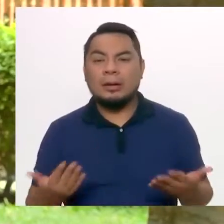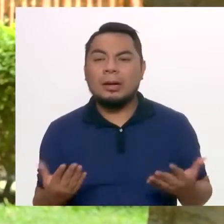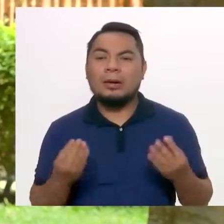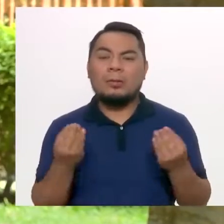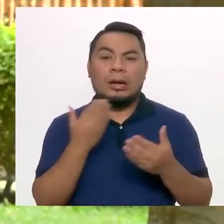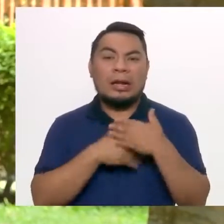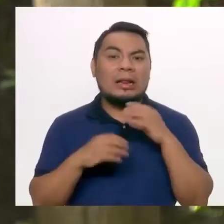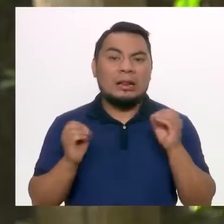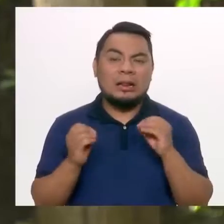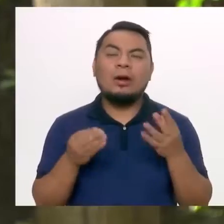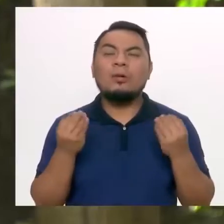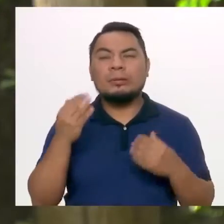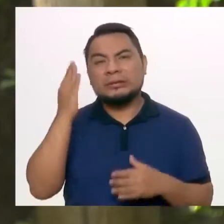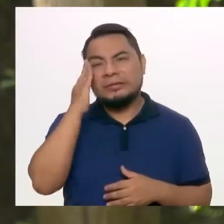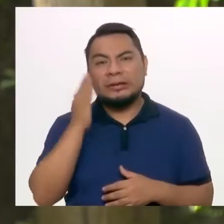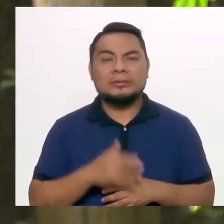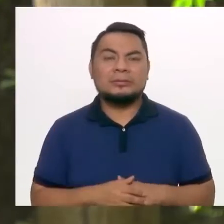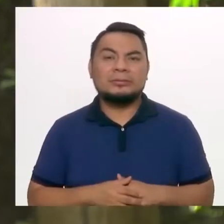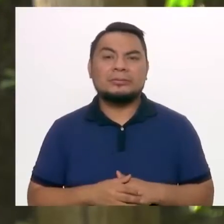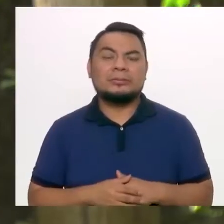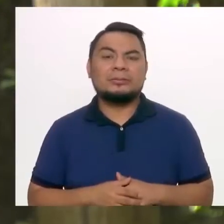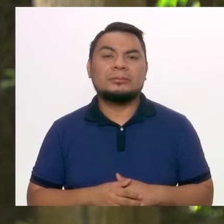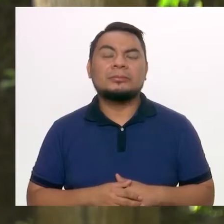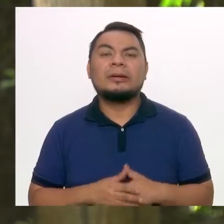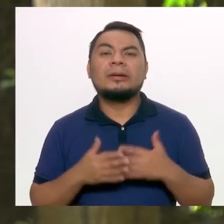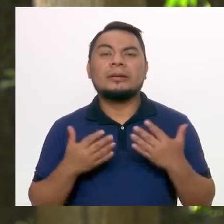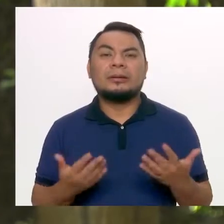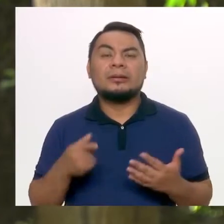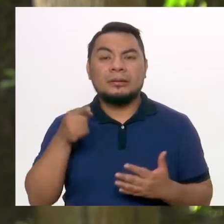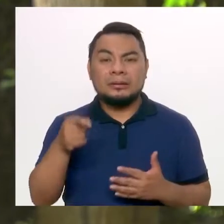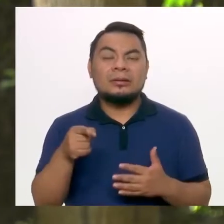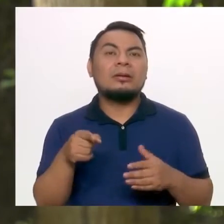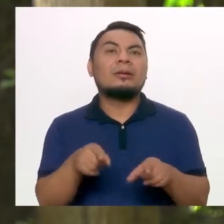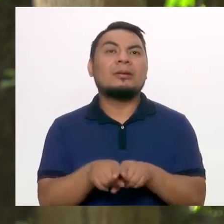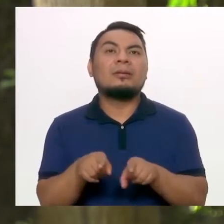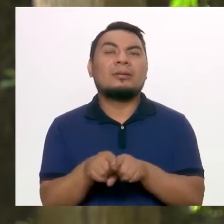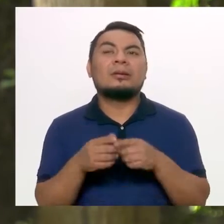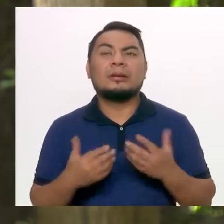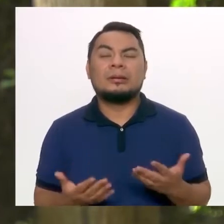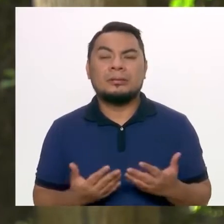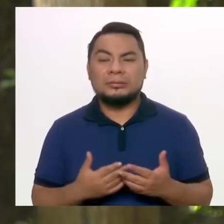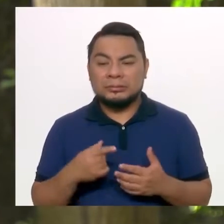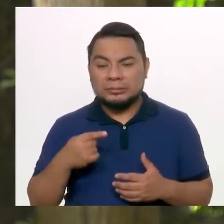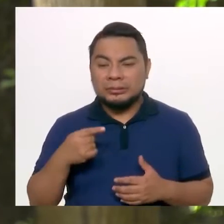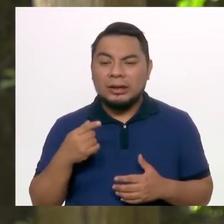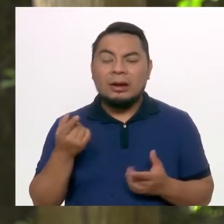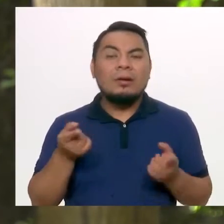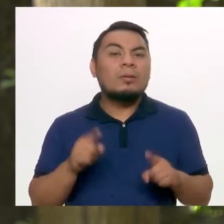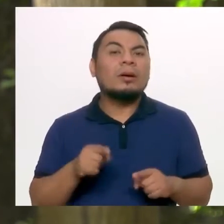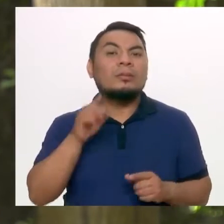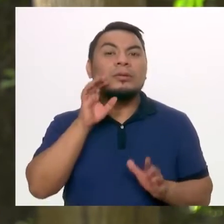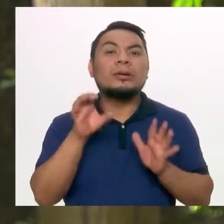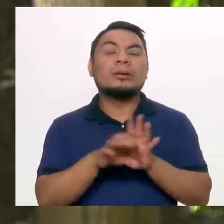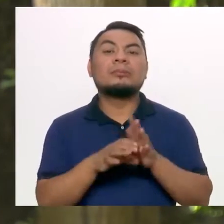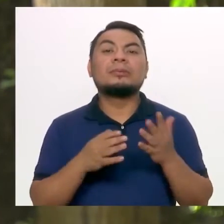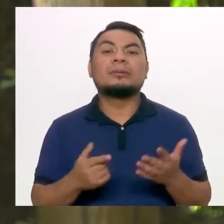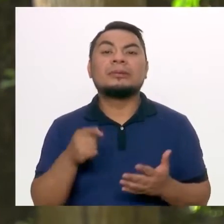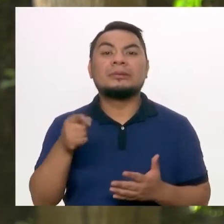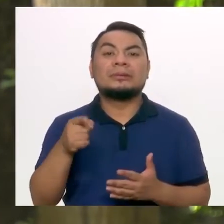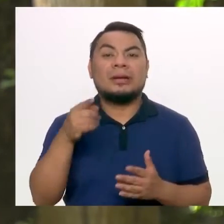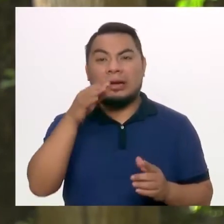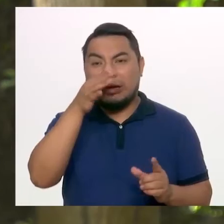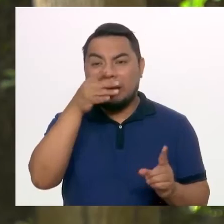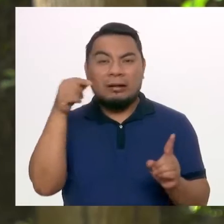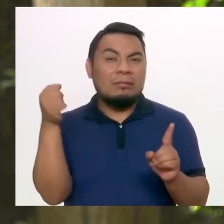discapacidad. Eso pasaría igual con cualquier niño. En tanto, el bullying